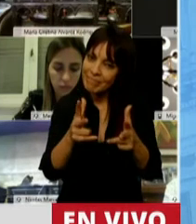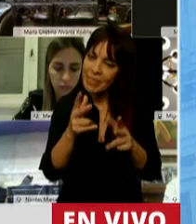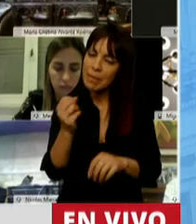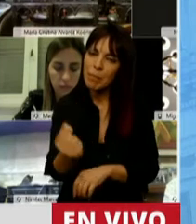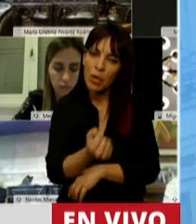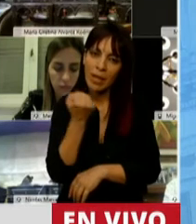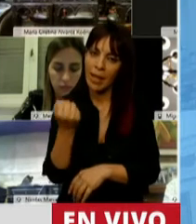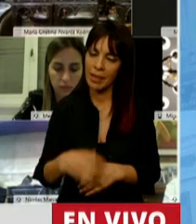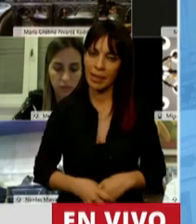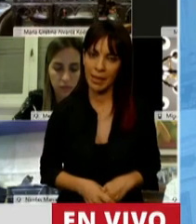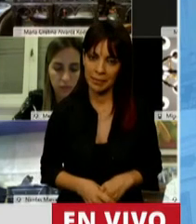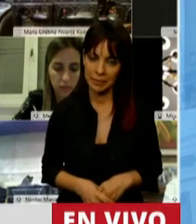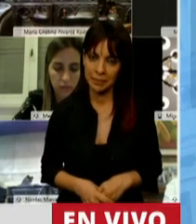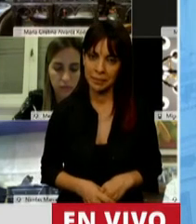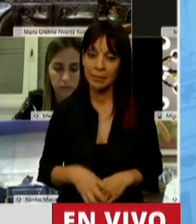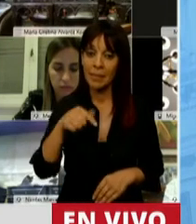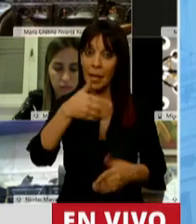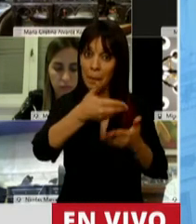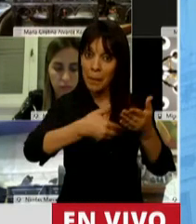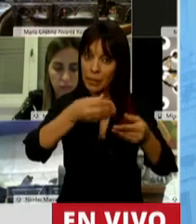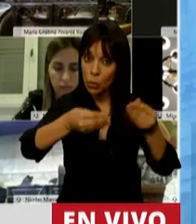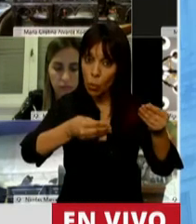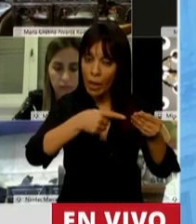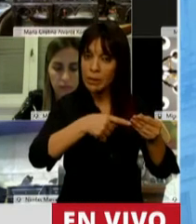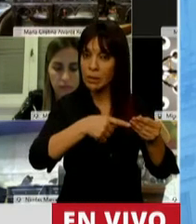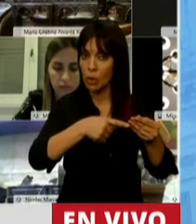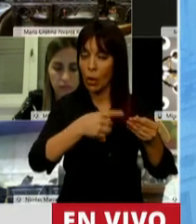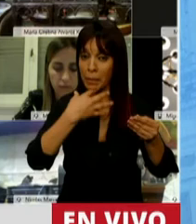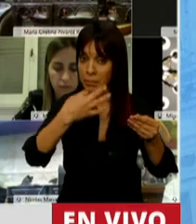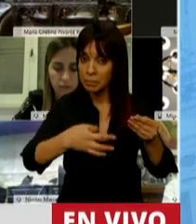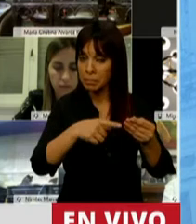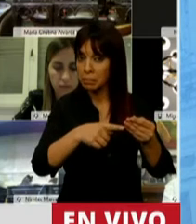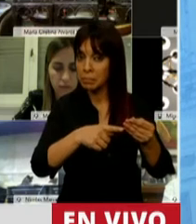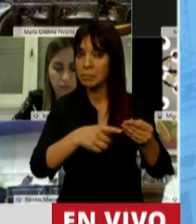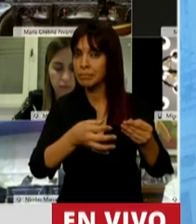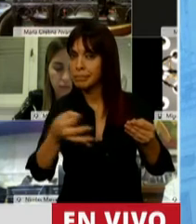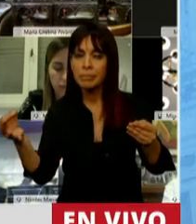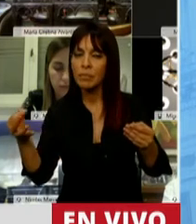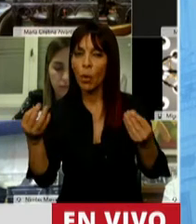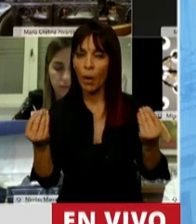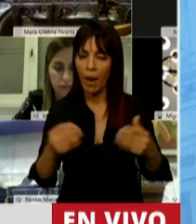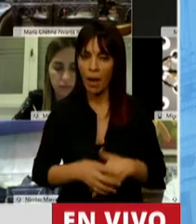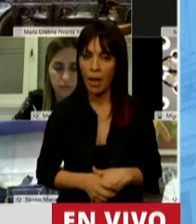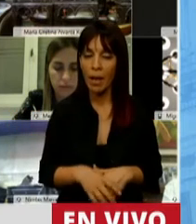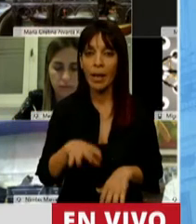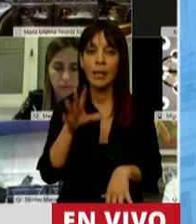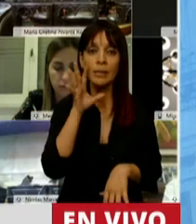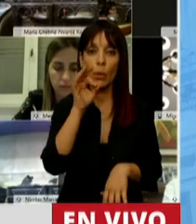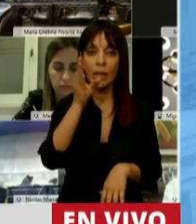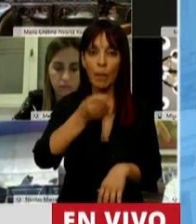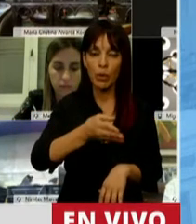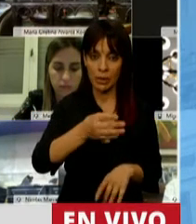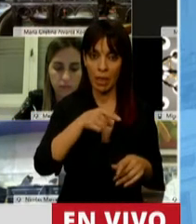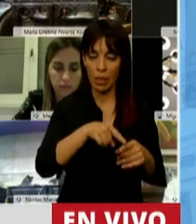y decir que este presupuesto significa ni nada más ni nada menos que un 50%